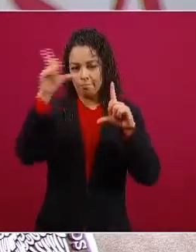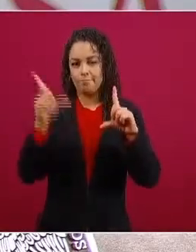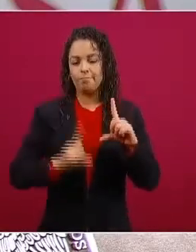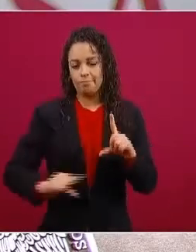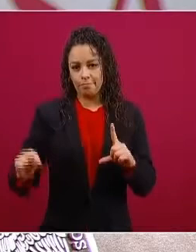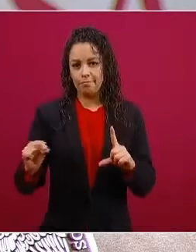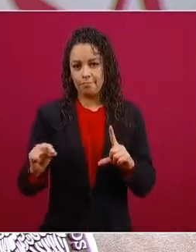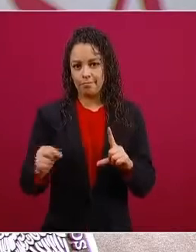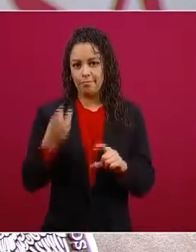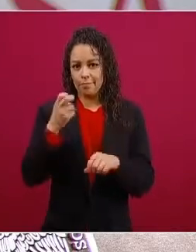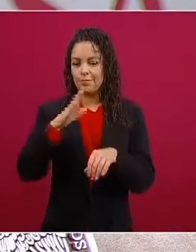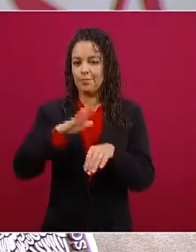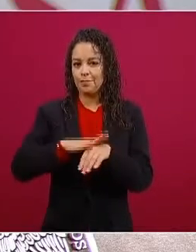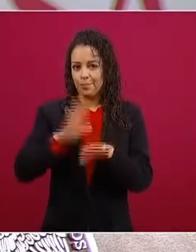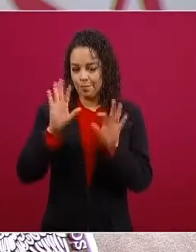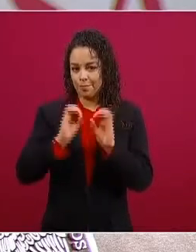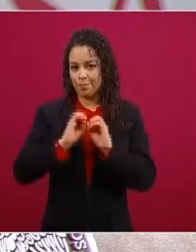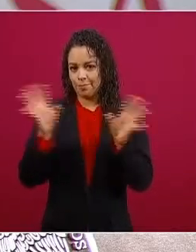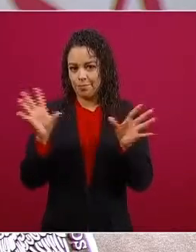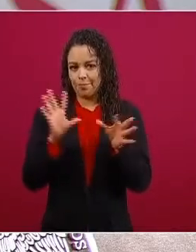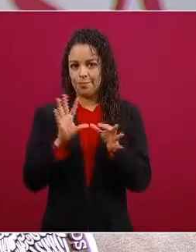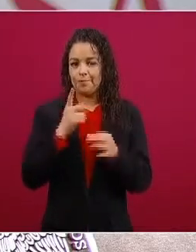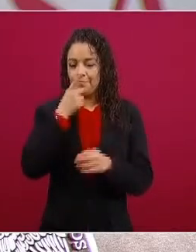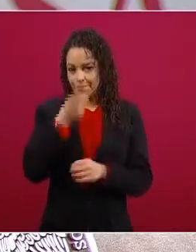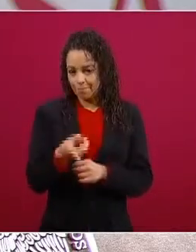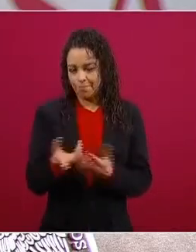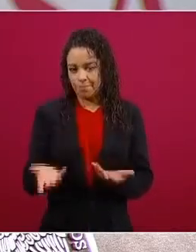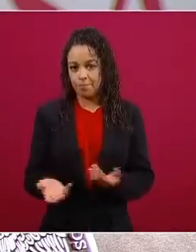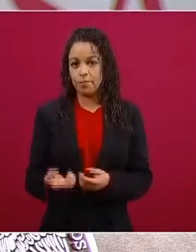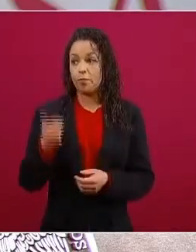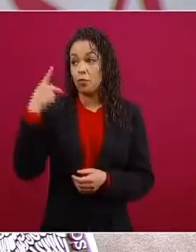y respetamos las decisiones que tomen.